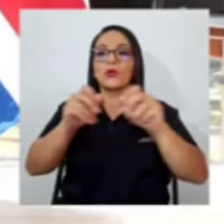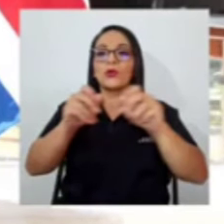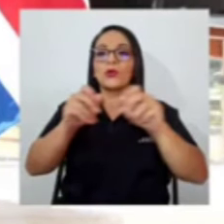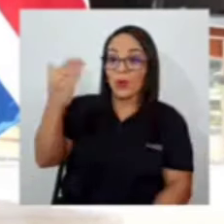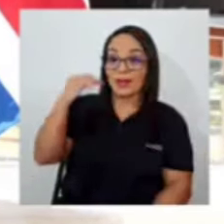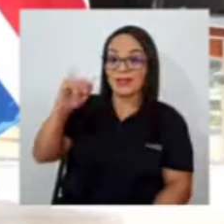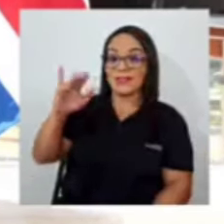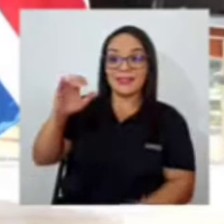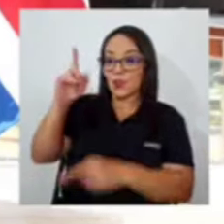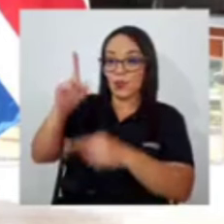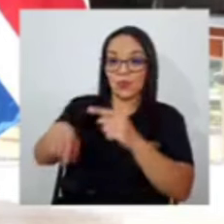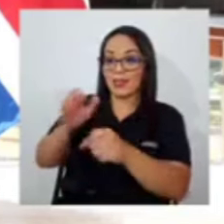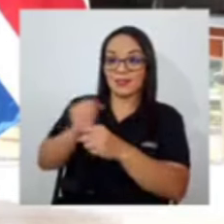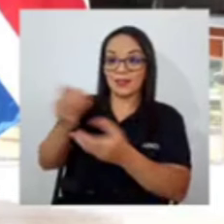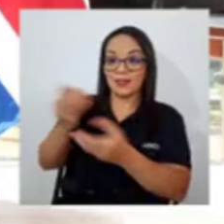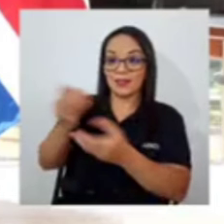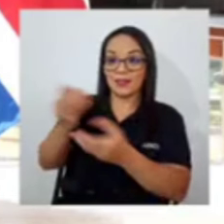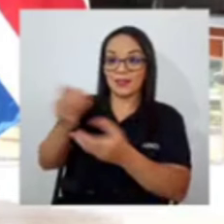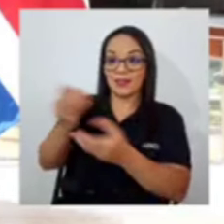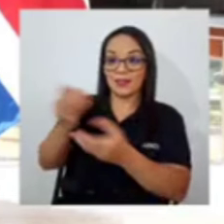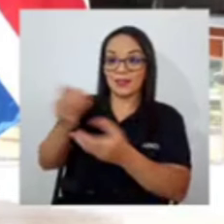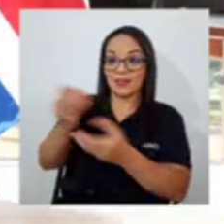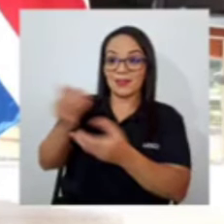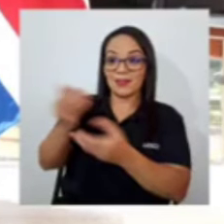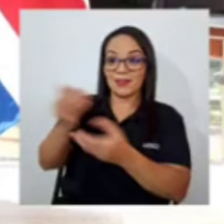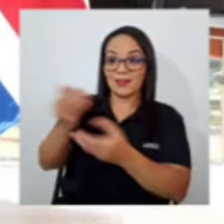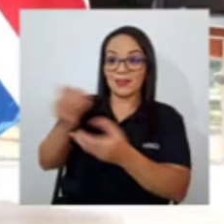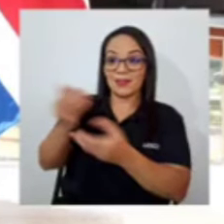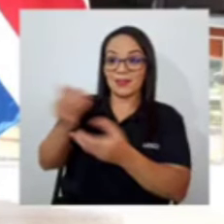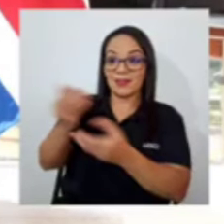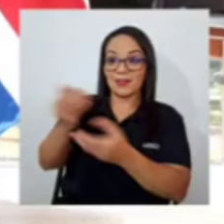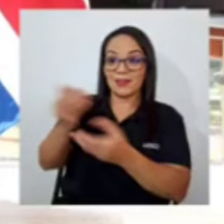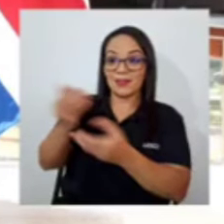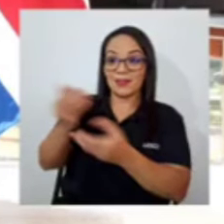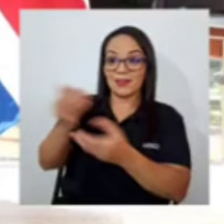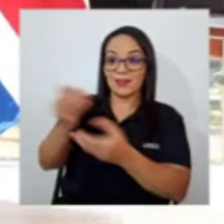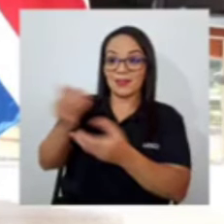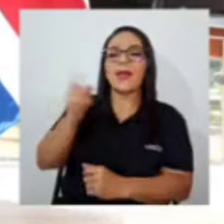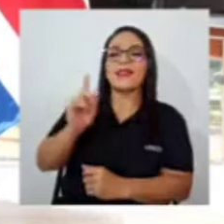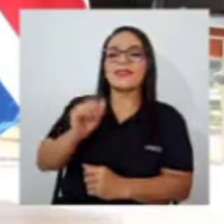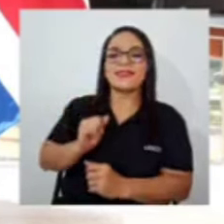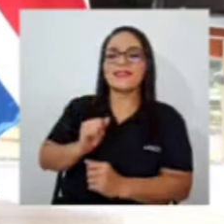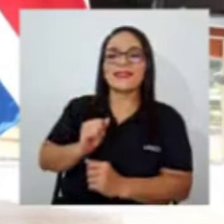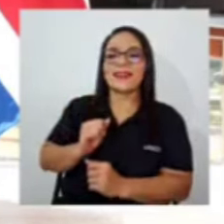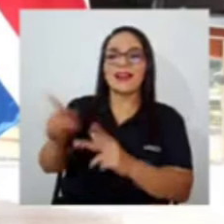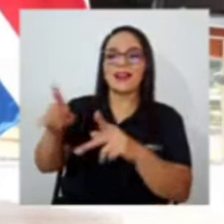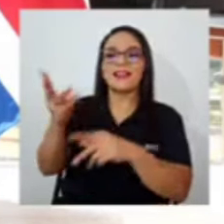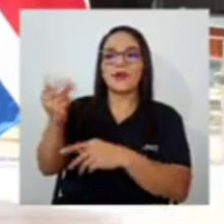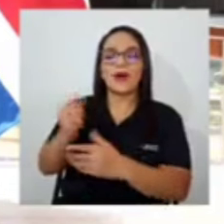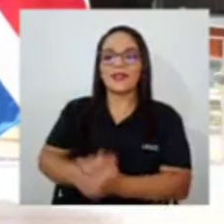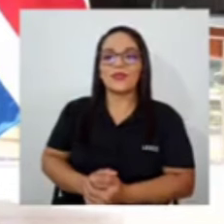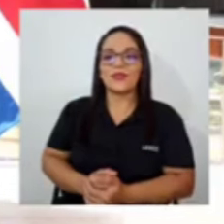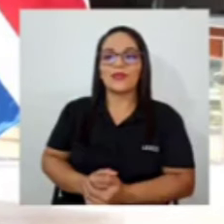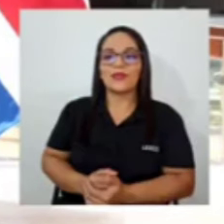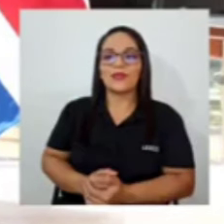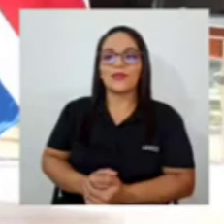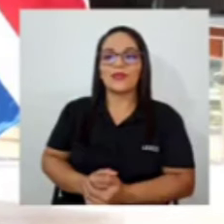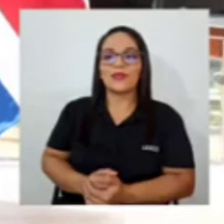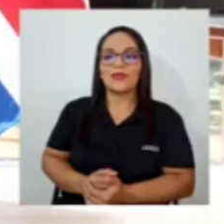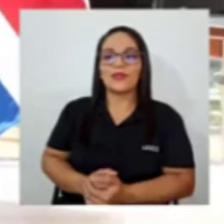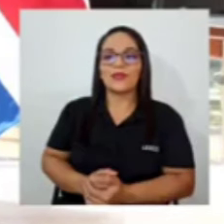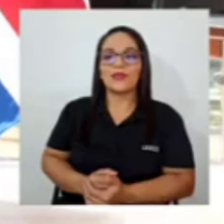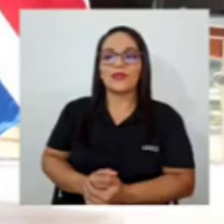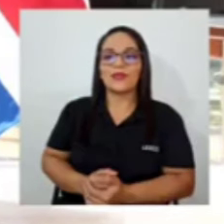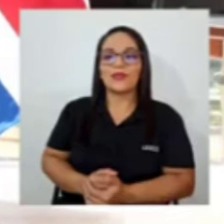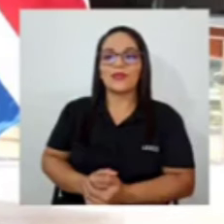cosas porque perdía plata. No le voy a decir a la gente cuánta plata ha… no ha acumulado, ha